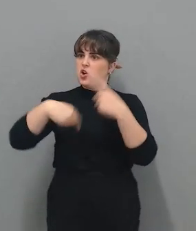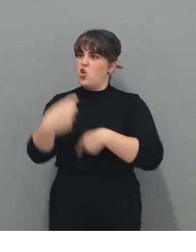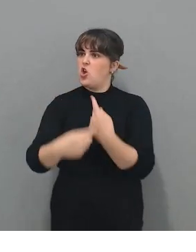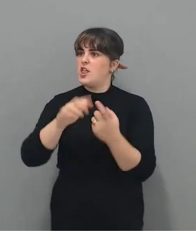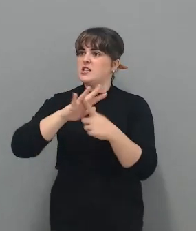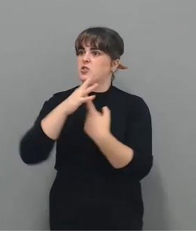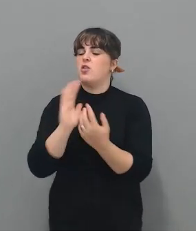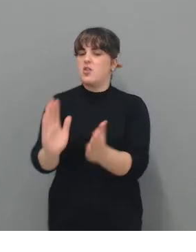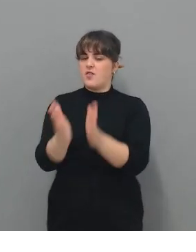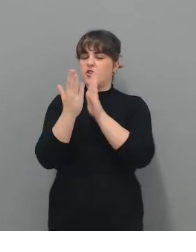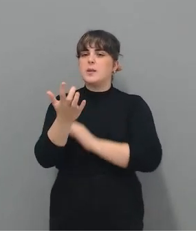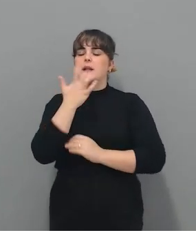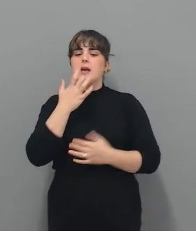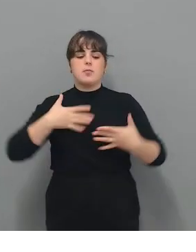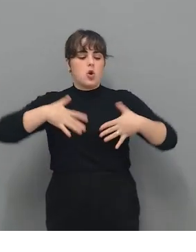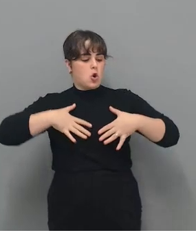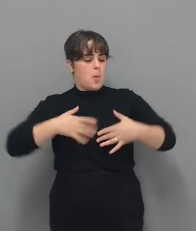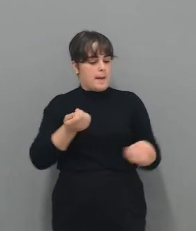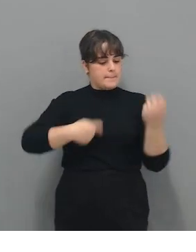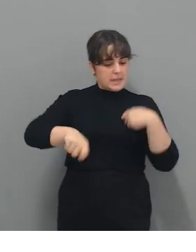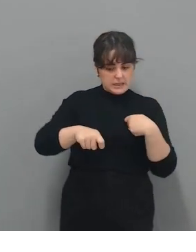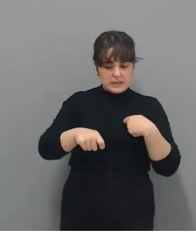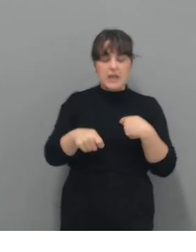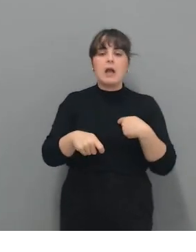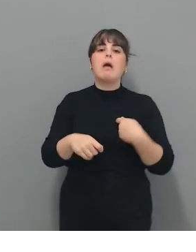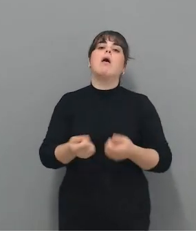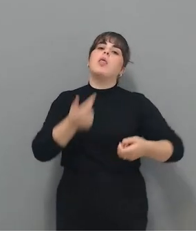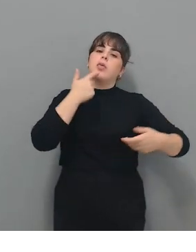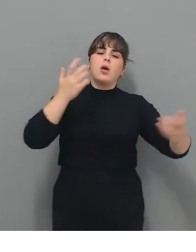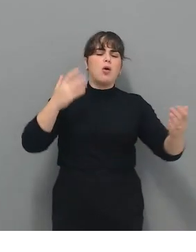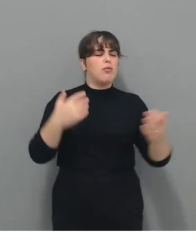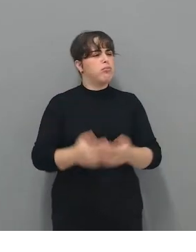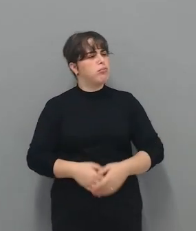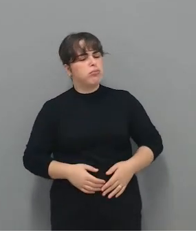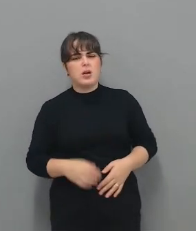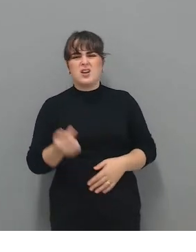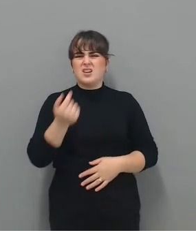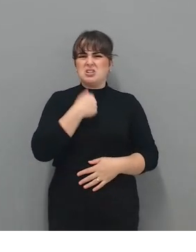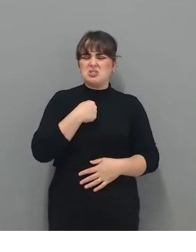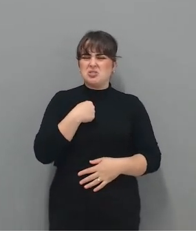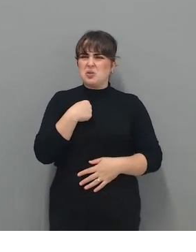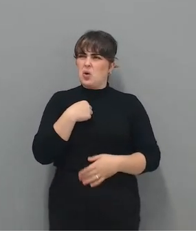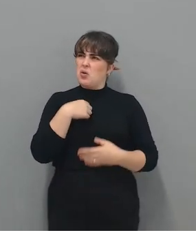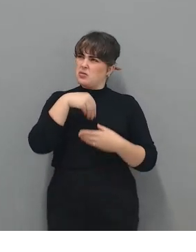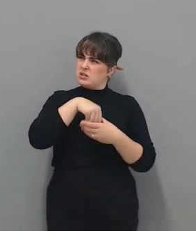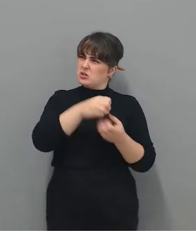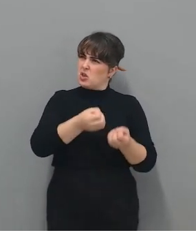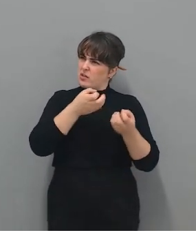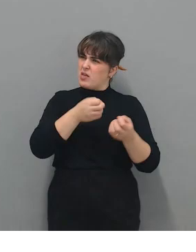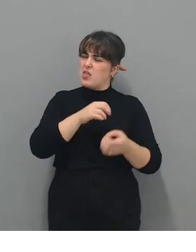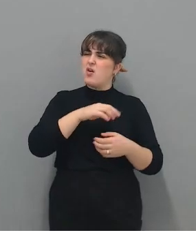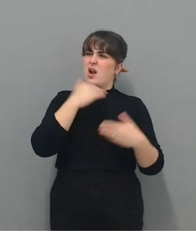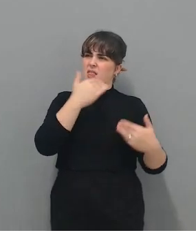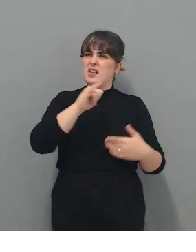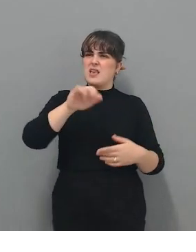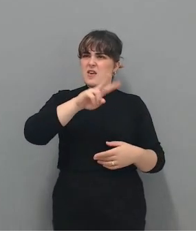una chica vende su ropa por vintage, pues diga, uff, ¿y esto tendrá que declararse por IVA? O ¿esto es una